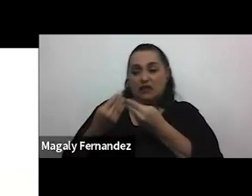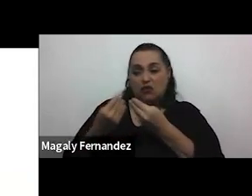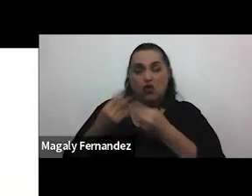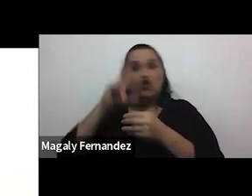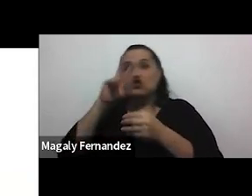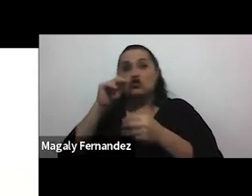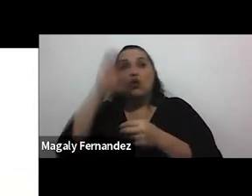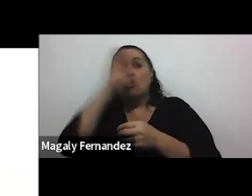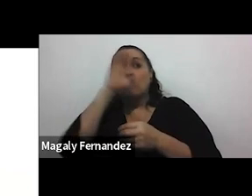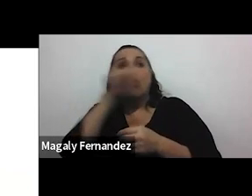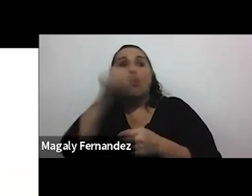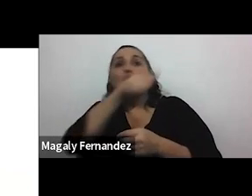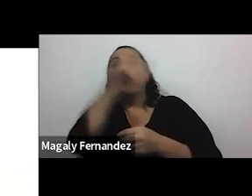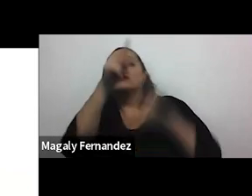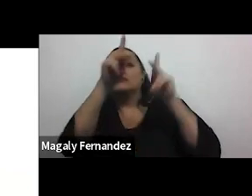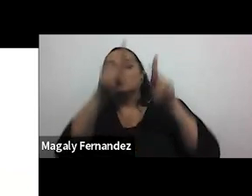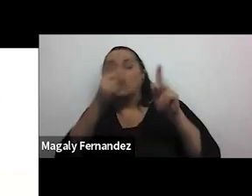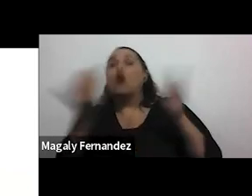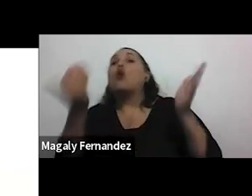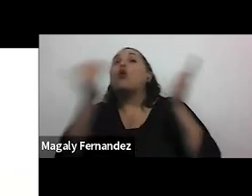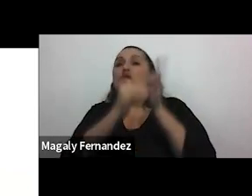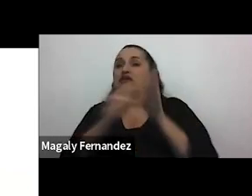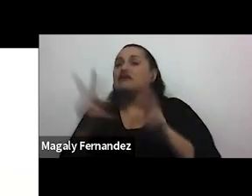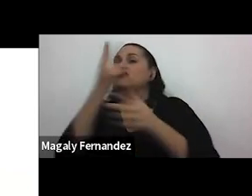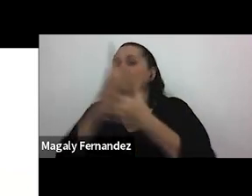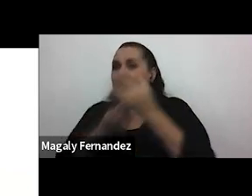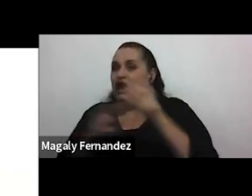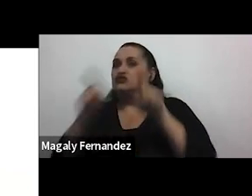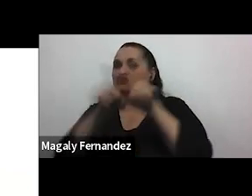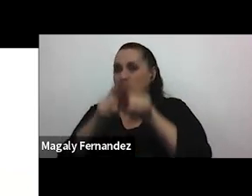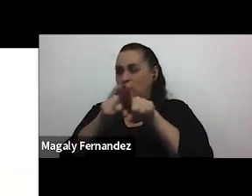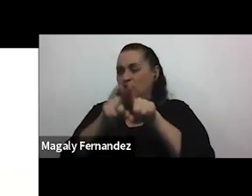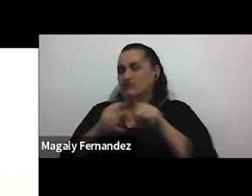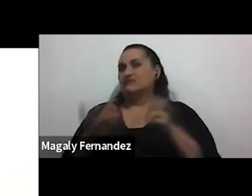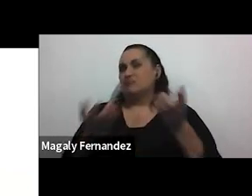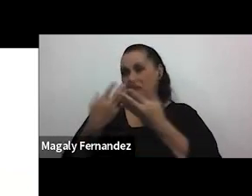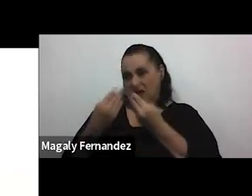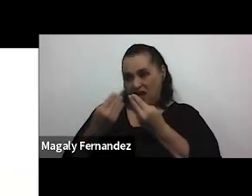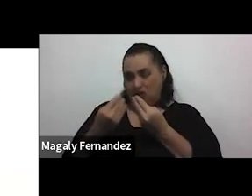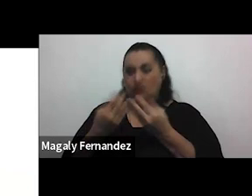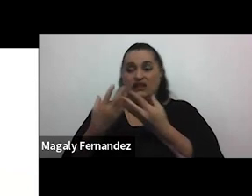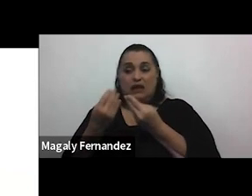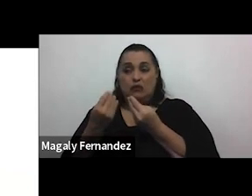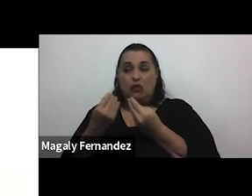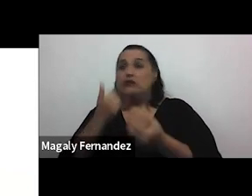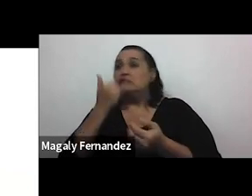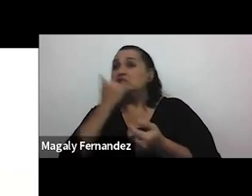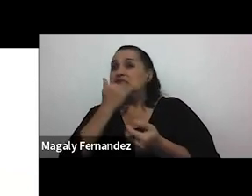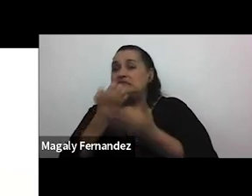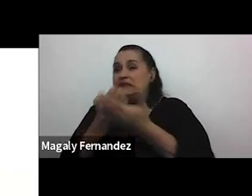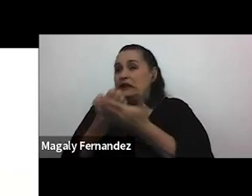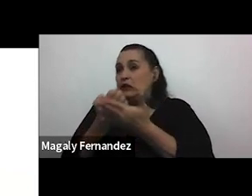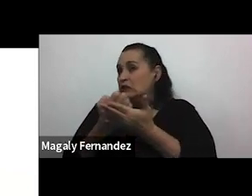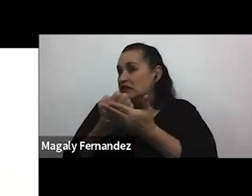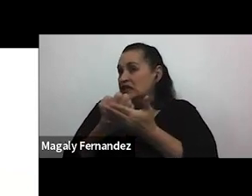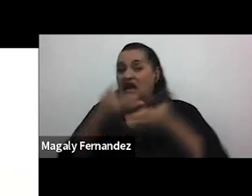una nueva persona con la cual rehacer una relación de pareja temores a las dificultades económicas cuando hay